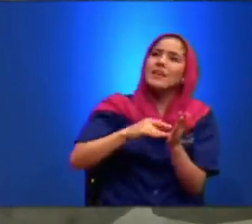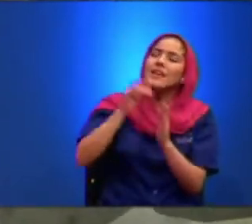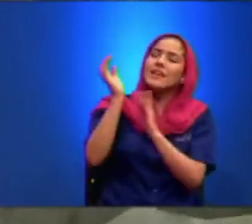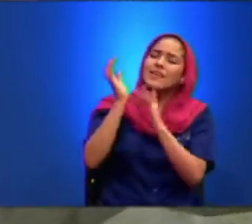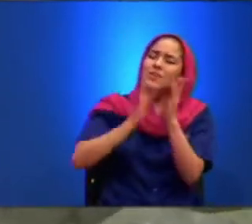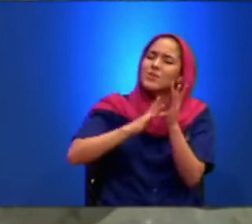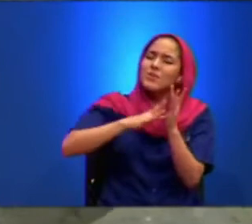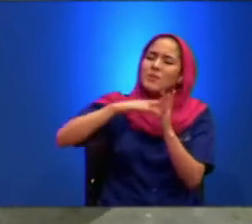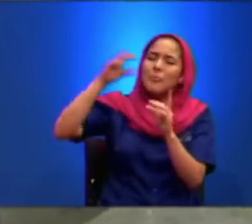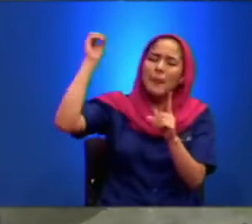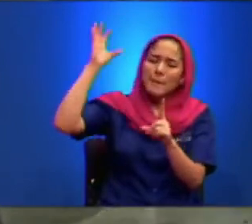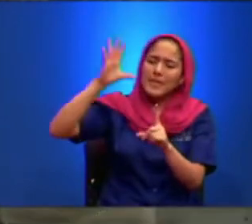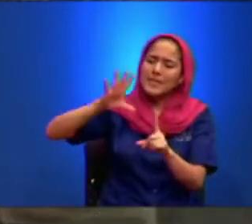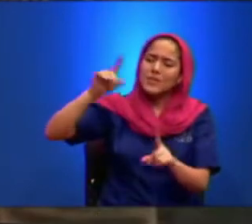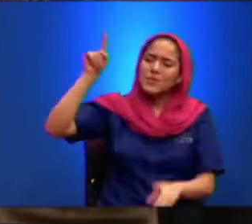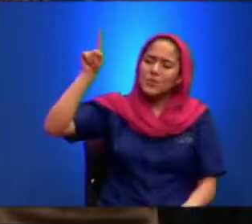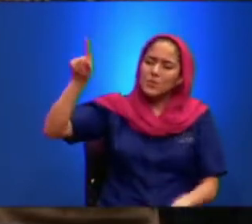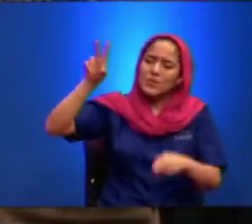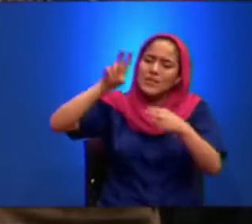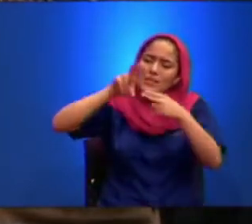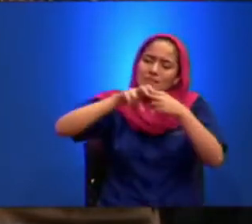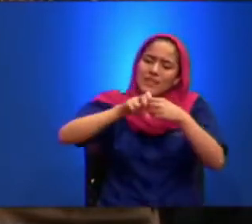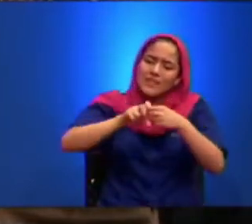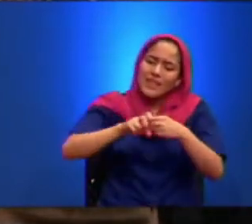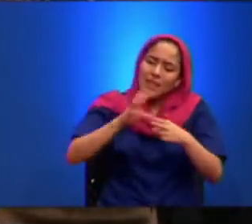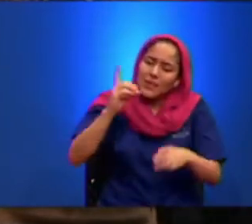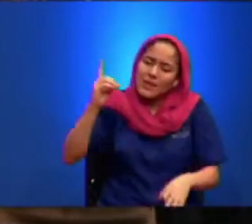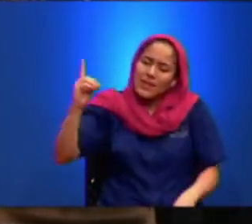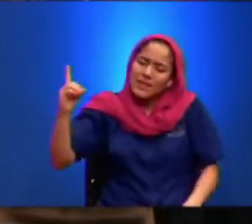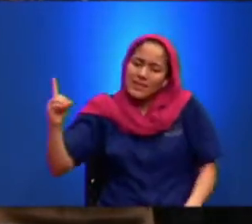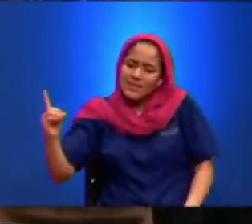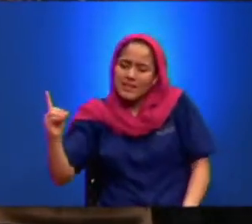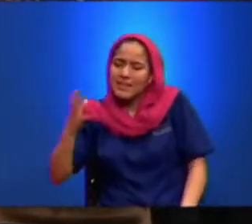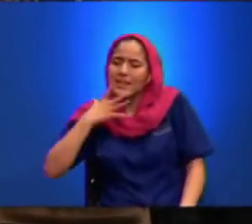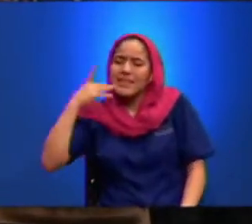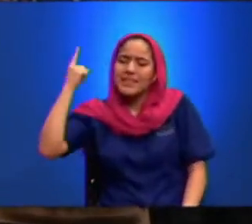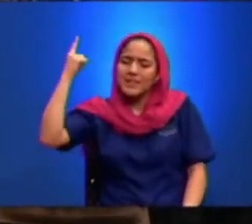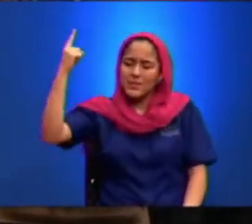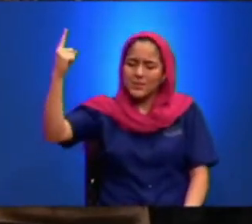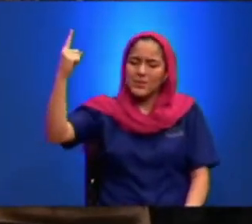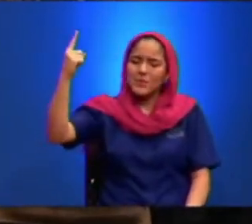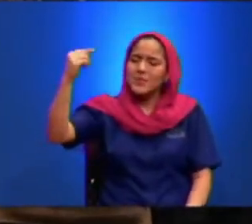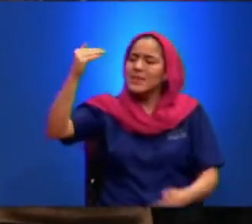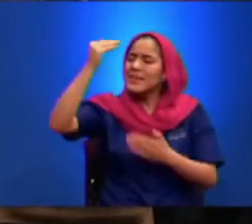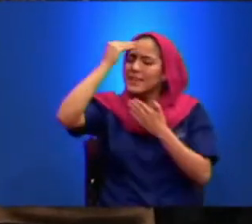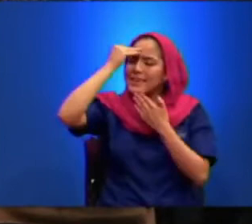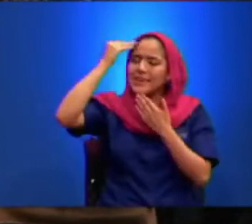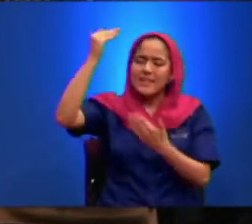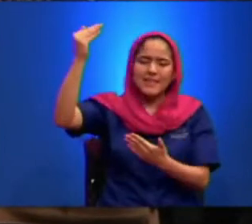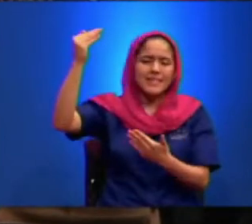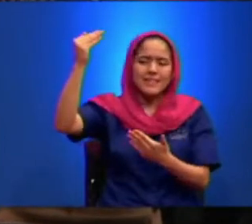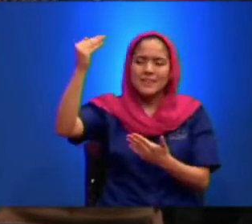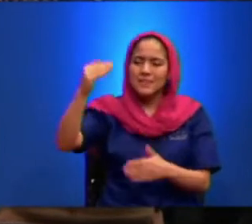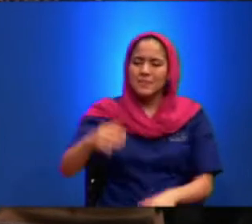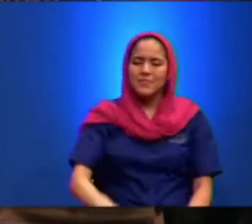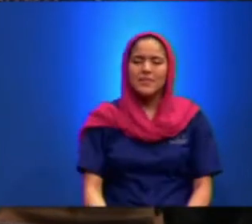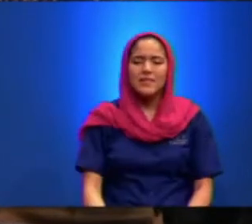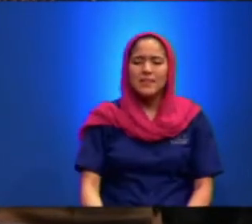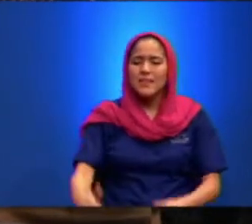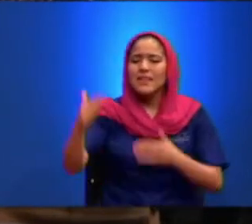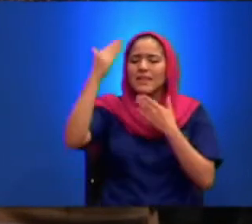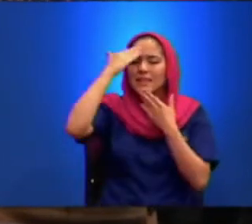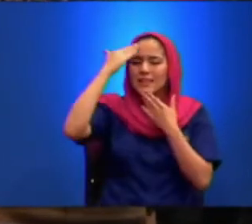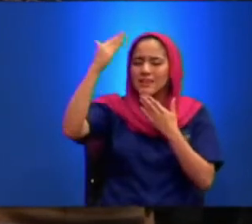Que Estás Sentado A La Diestra De La Majestad Gracias Gracias Gracias Por